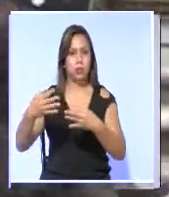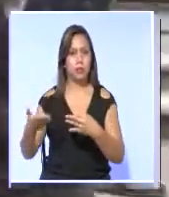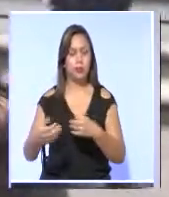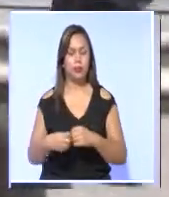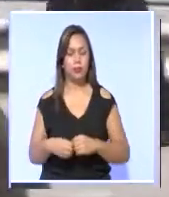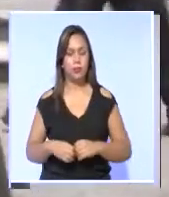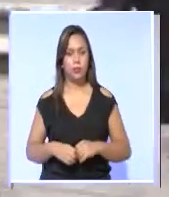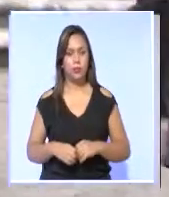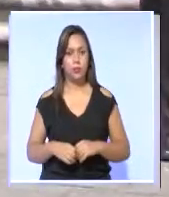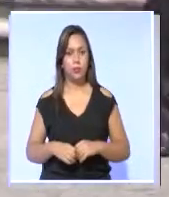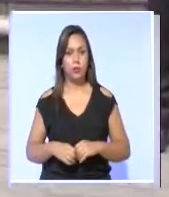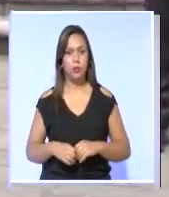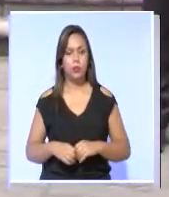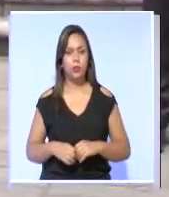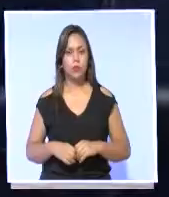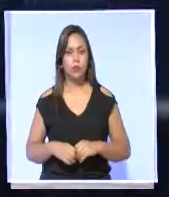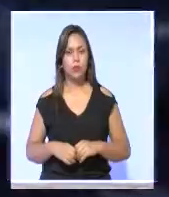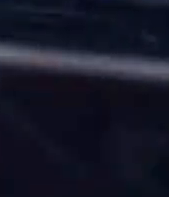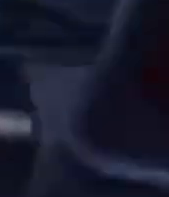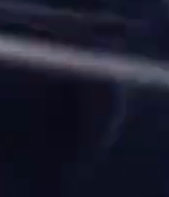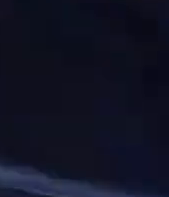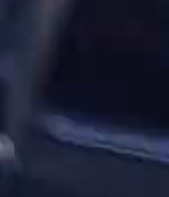Lorena Espinosa, TVL Noticias.